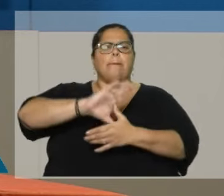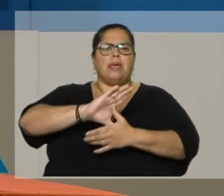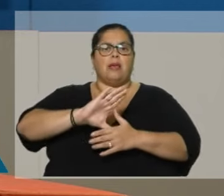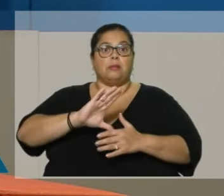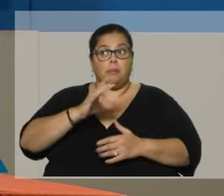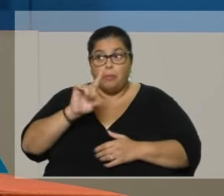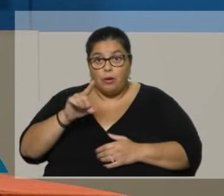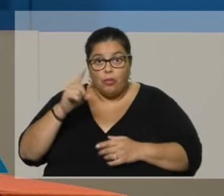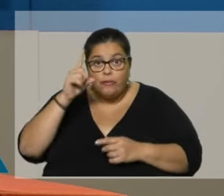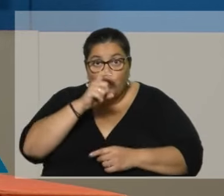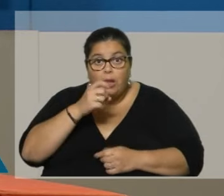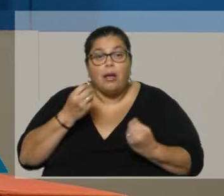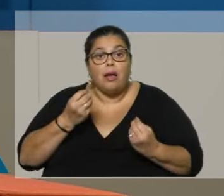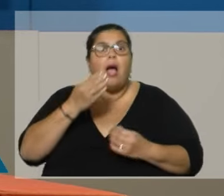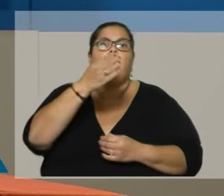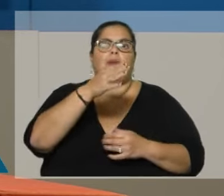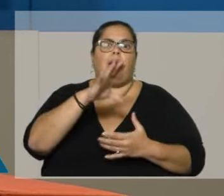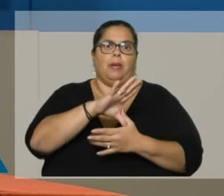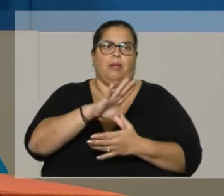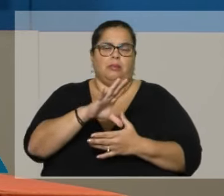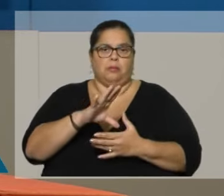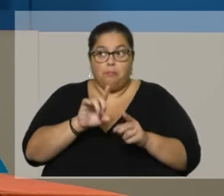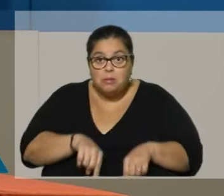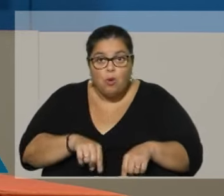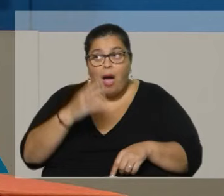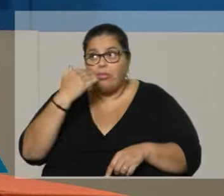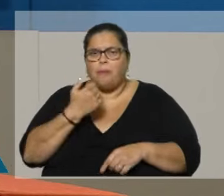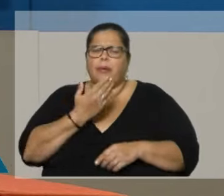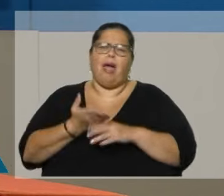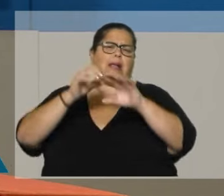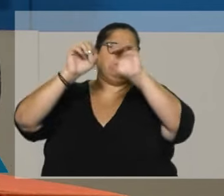dificultad lo primero que hace es acudir al Mides, la misma persona que pidió que lo cerraran.